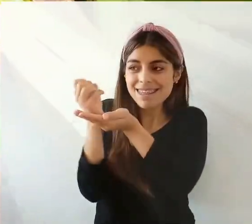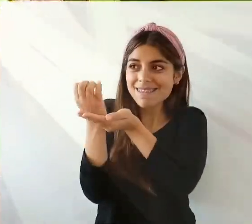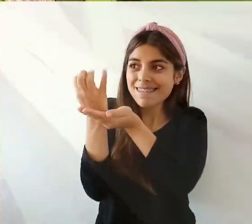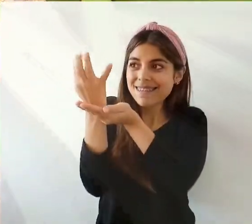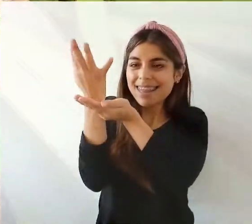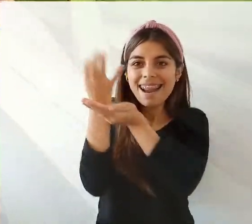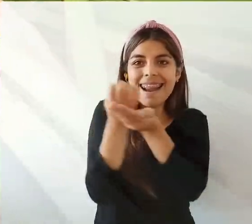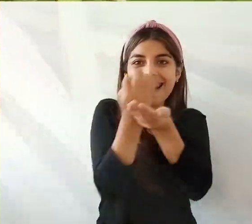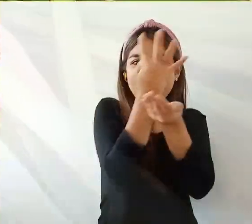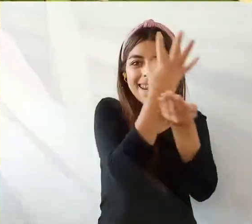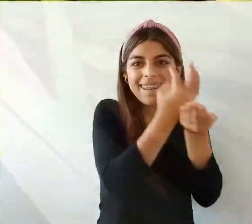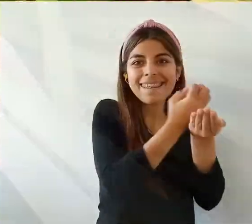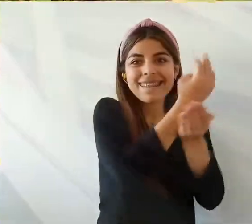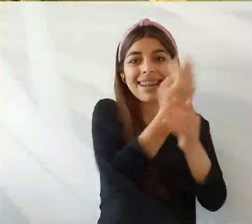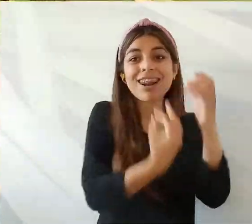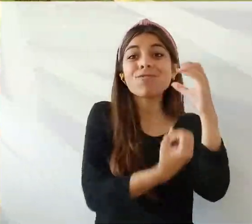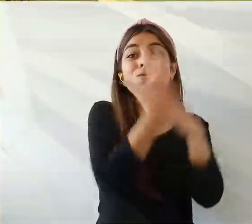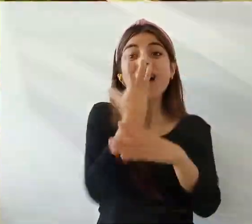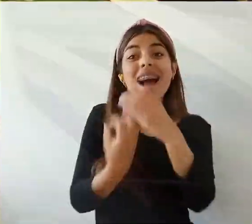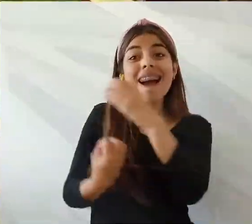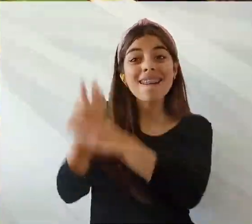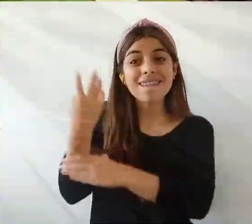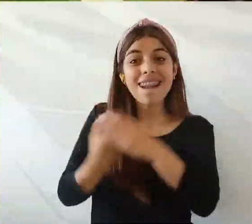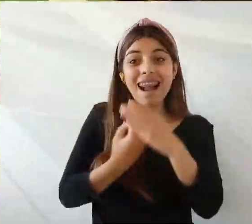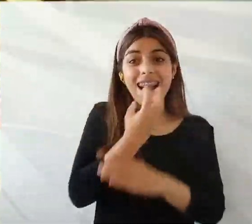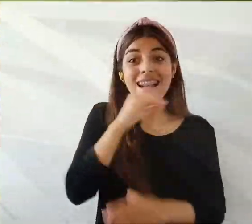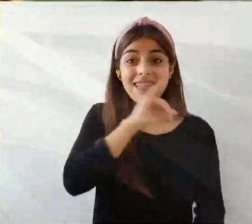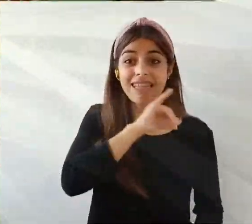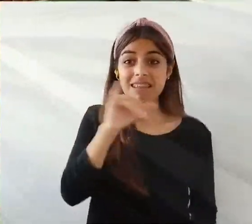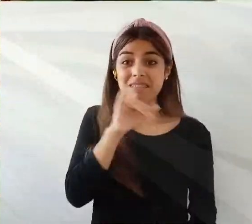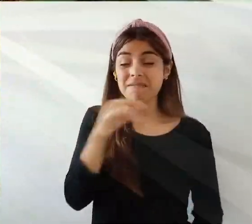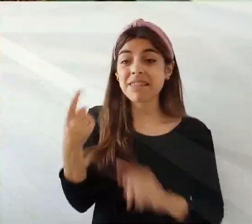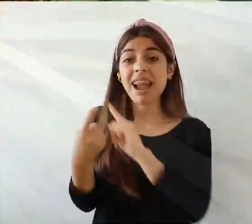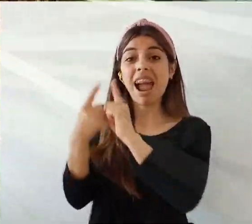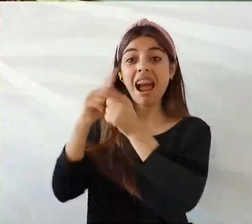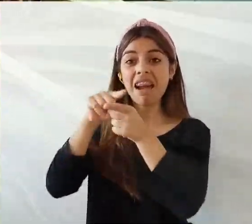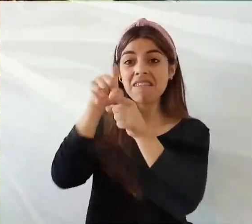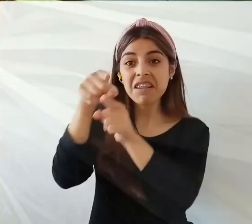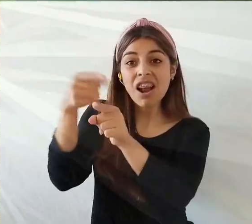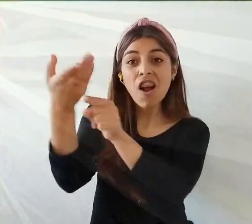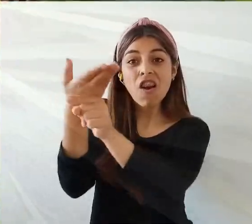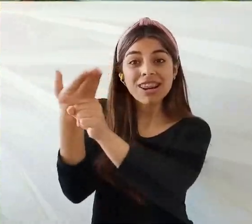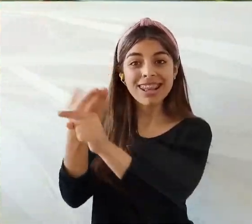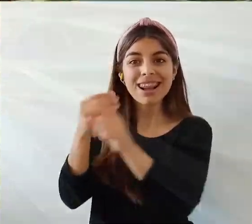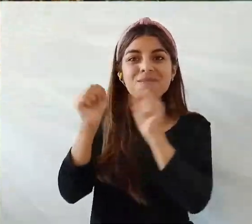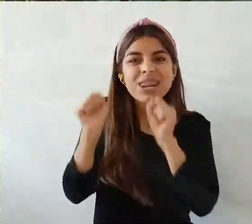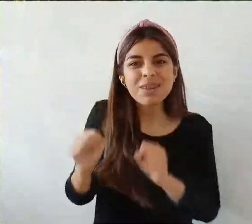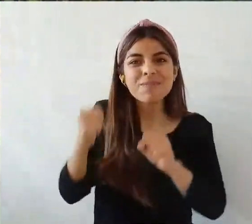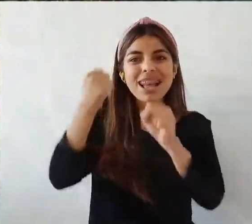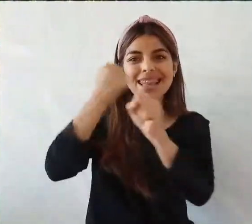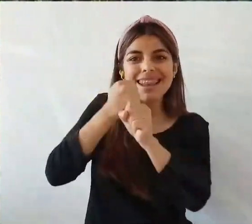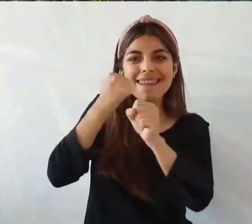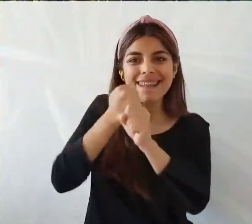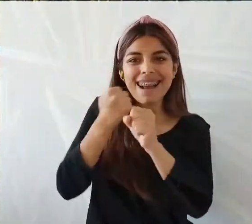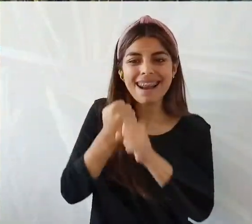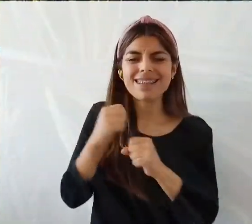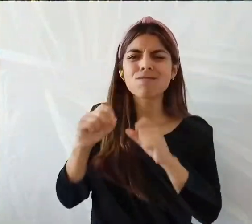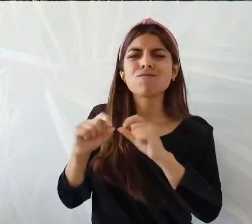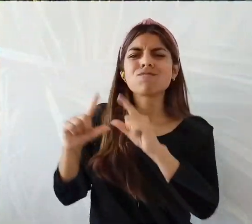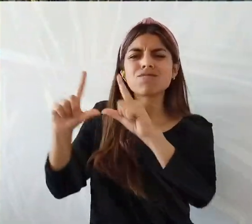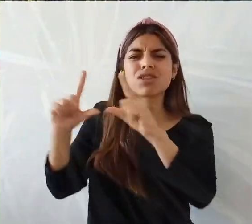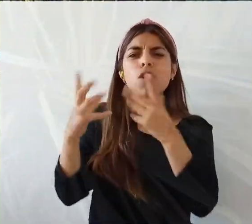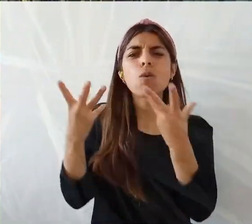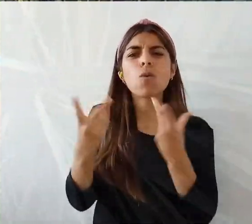nuevas y tengo para renovar en la materia prima. Bueno, se demora en crecer